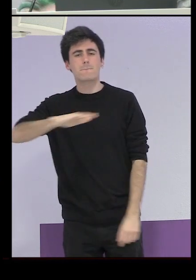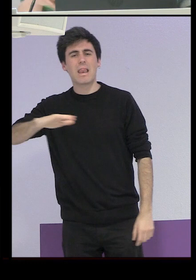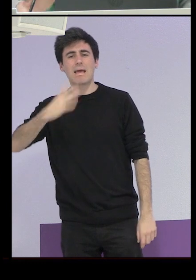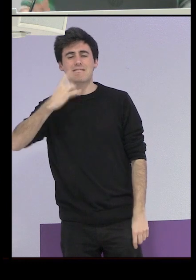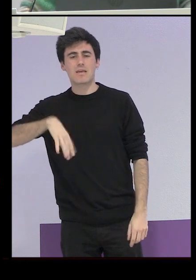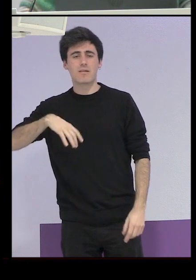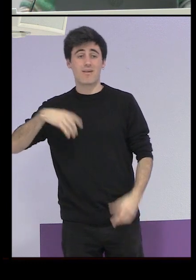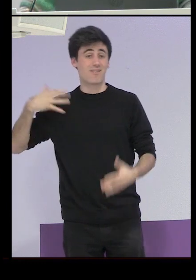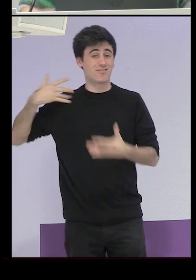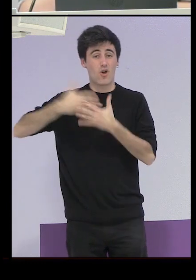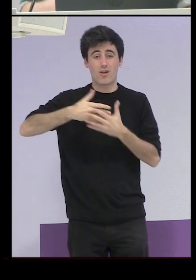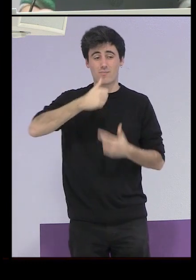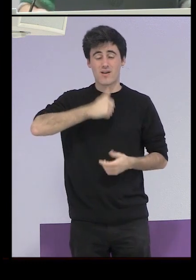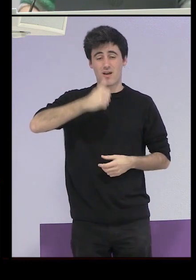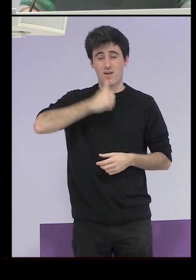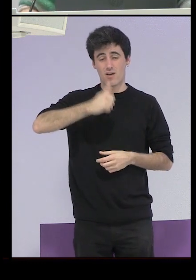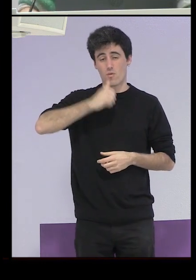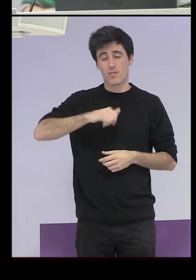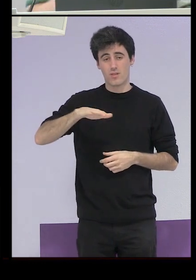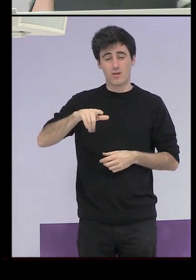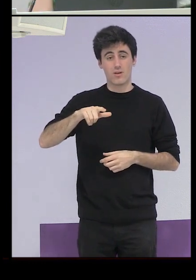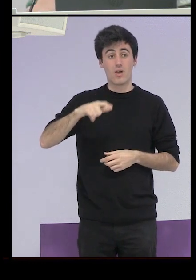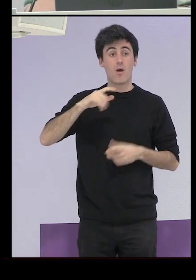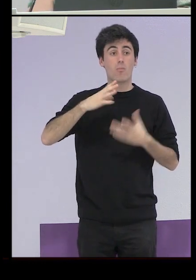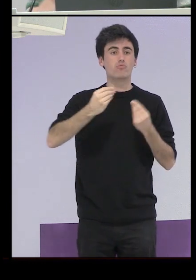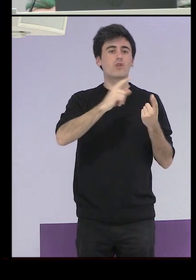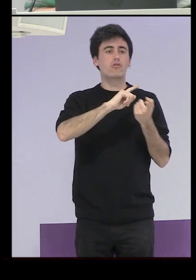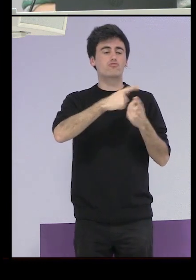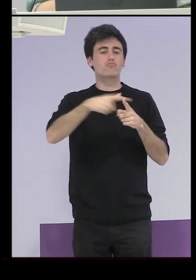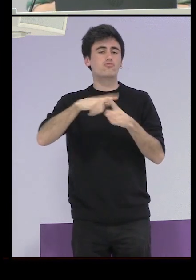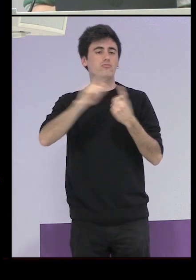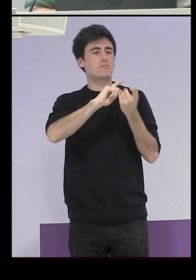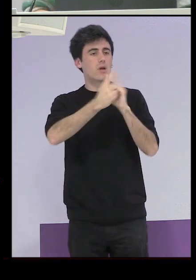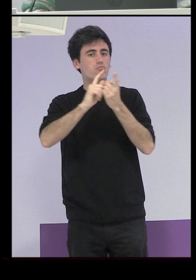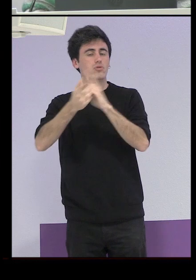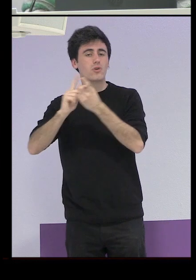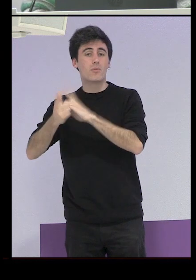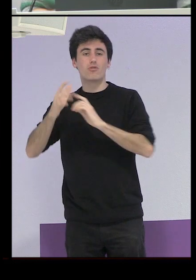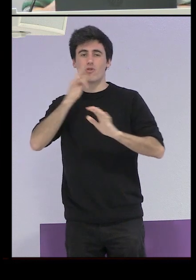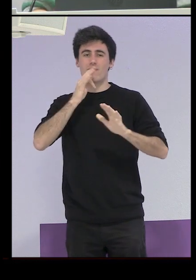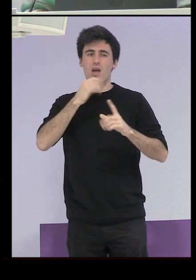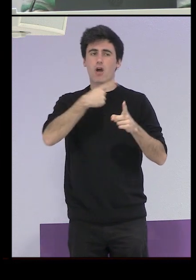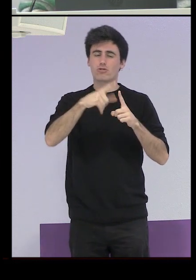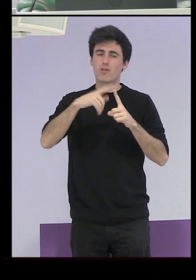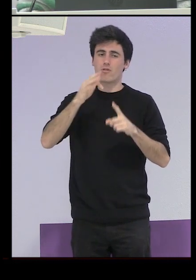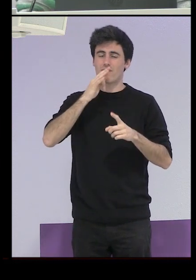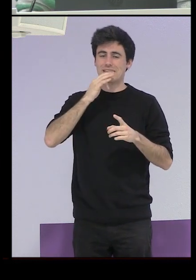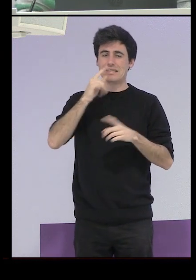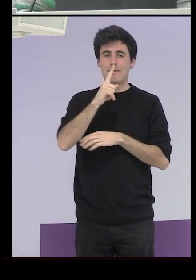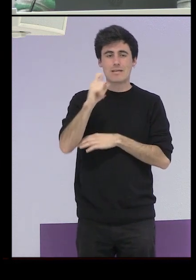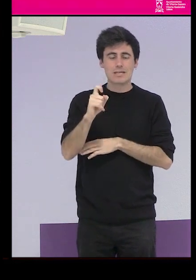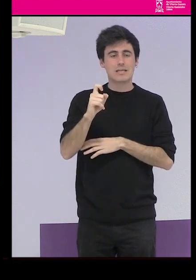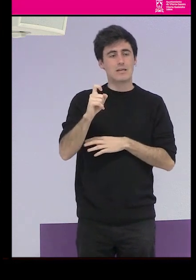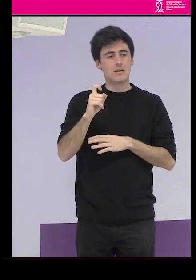hasta hoy. Yo soy muy optimista y han cambiado muchas cosas por suerte, pero es verdad que algunas cuestiones siguen presentes, en que entendemos por una